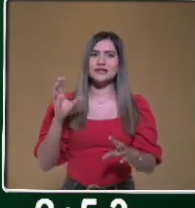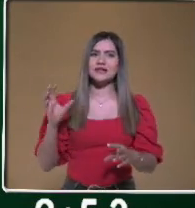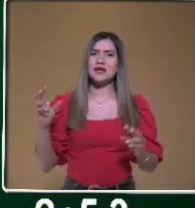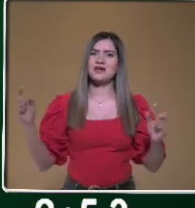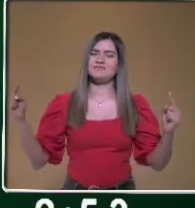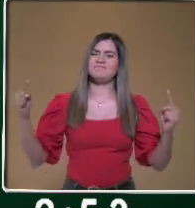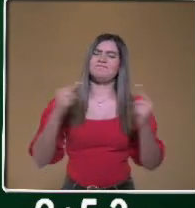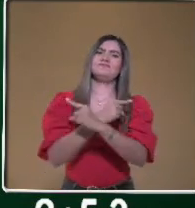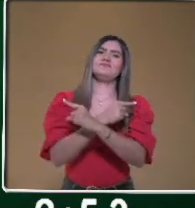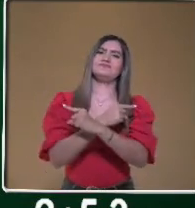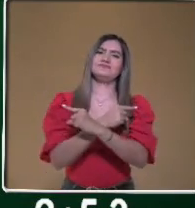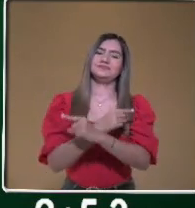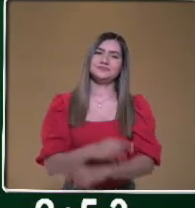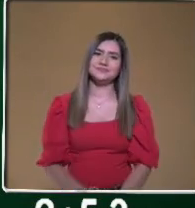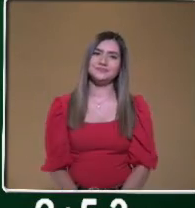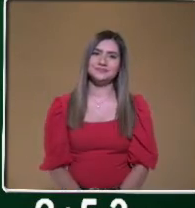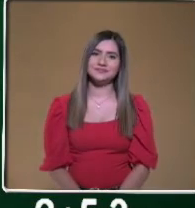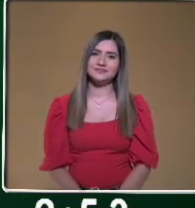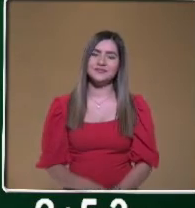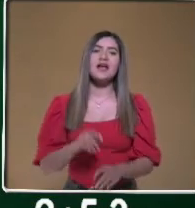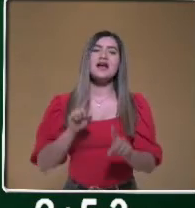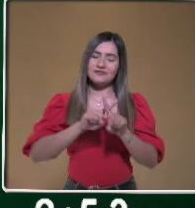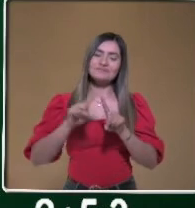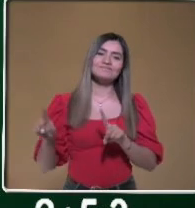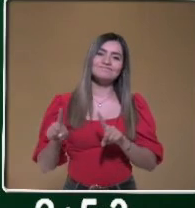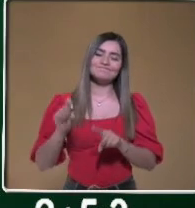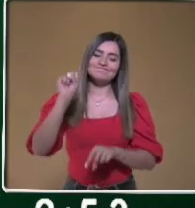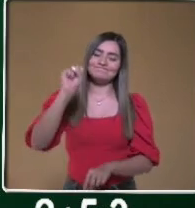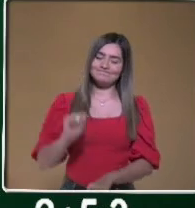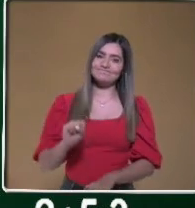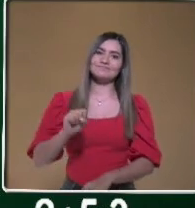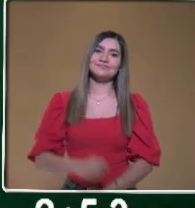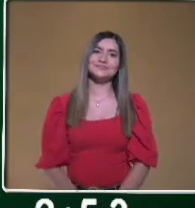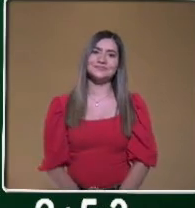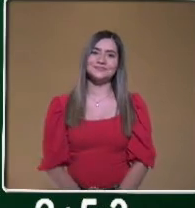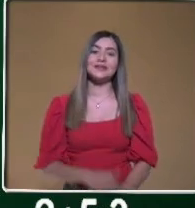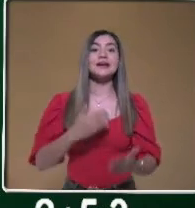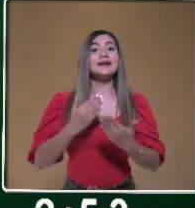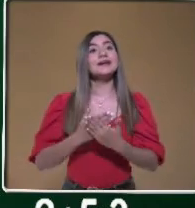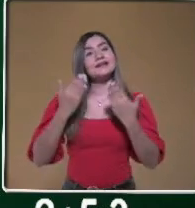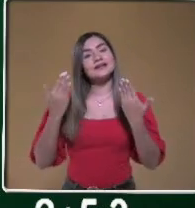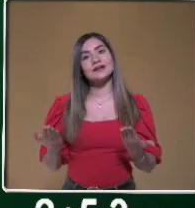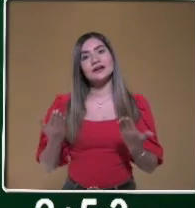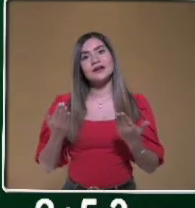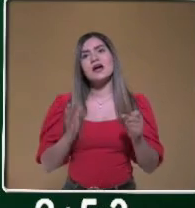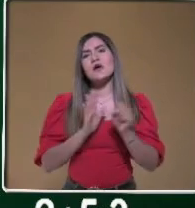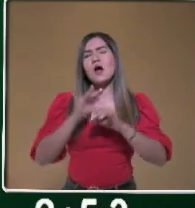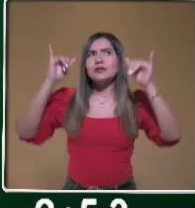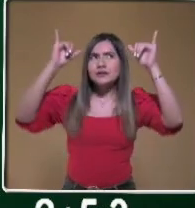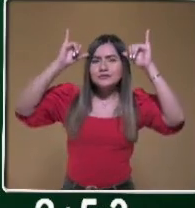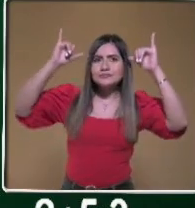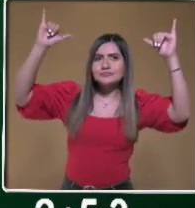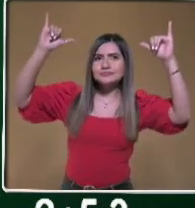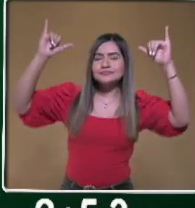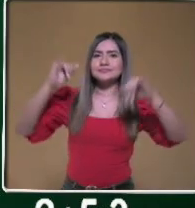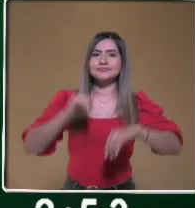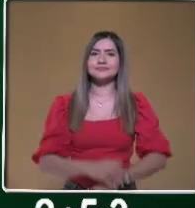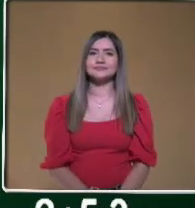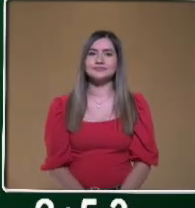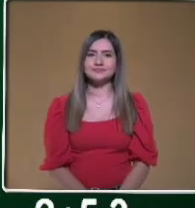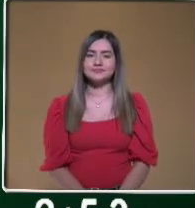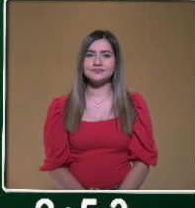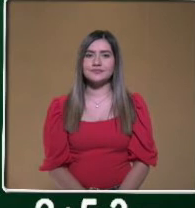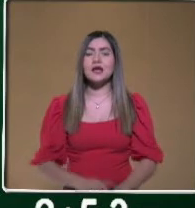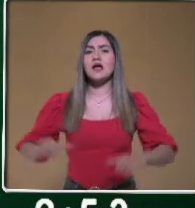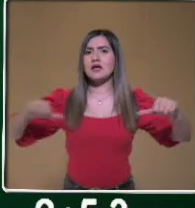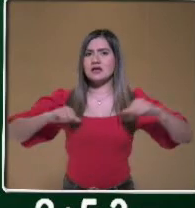del sur del país. Ok, ahora vamos a ver lo que es la ganadería. Esta es una actividad económica